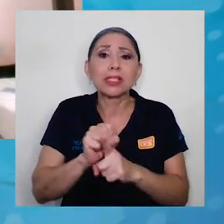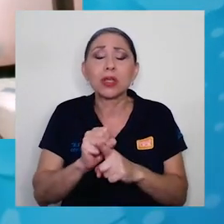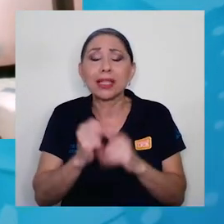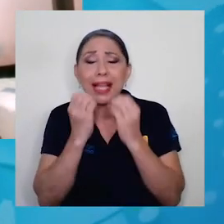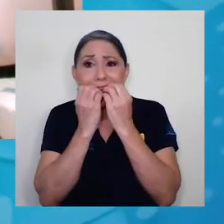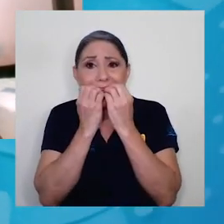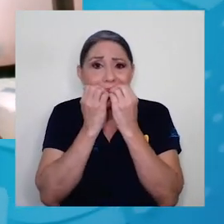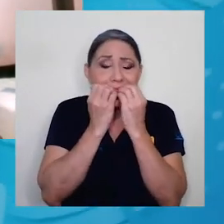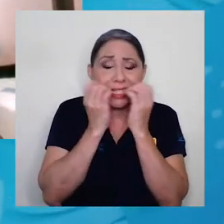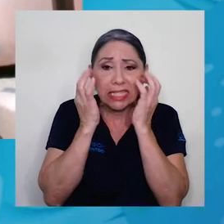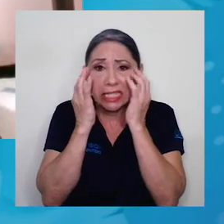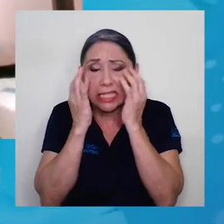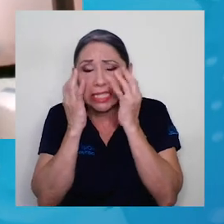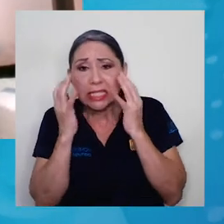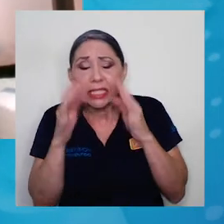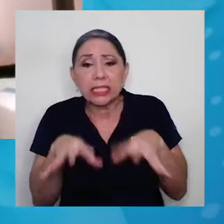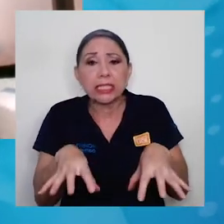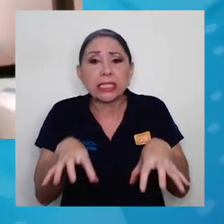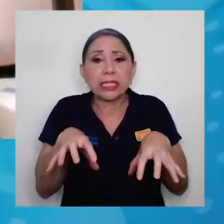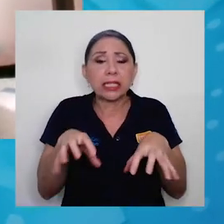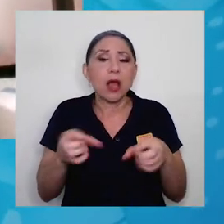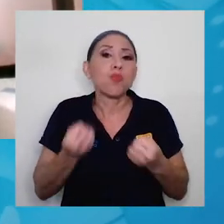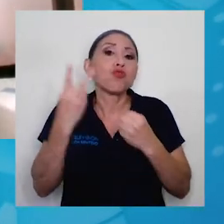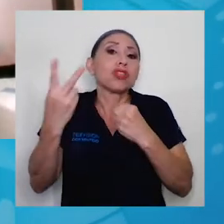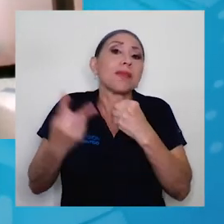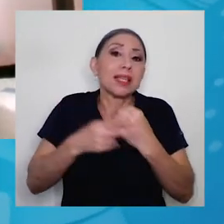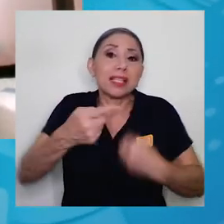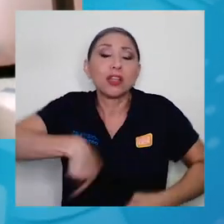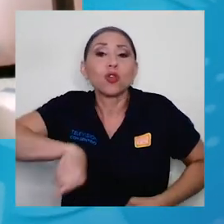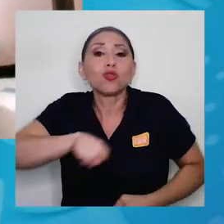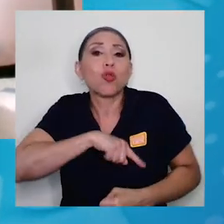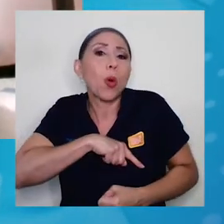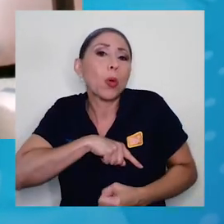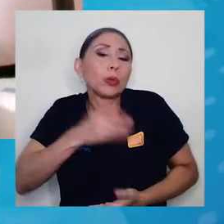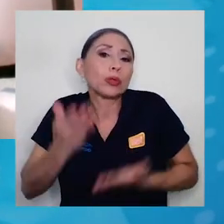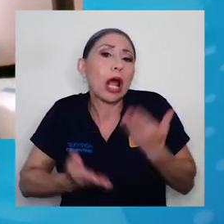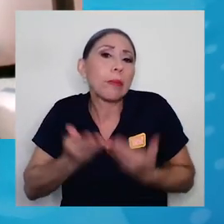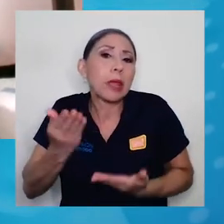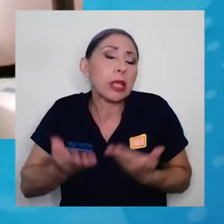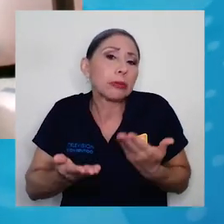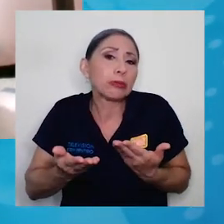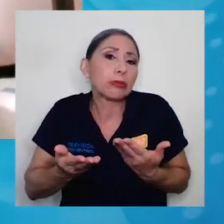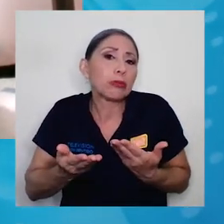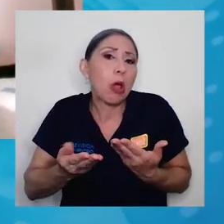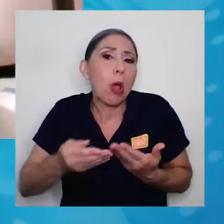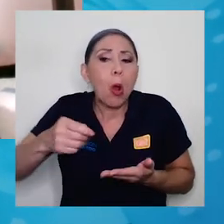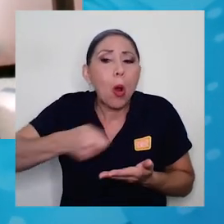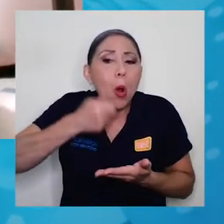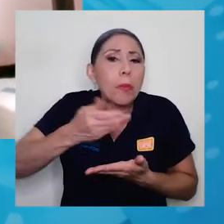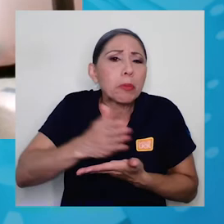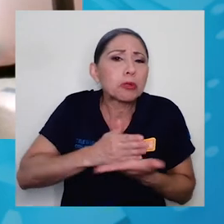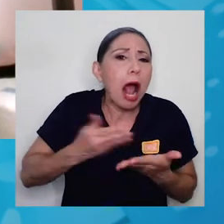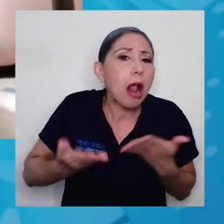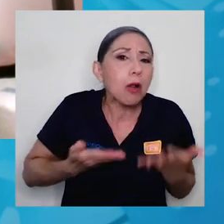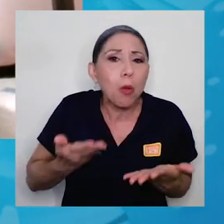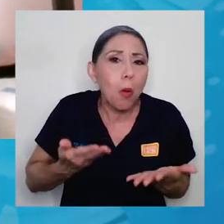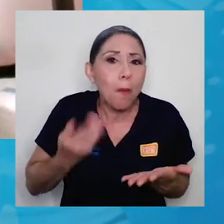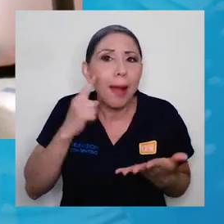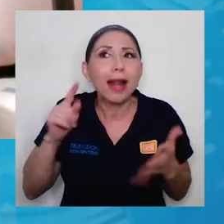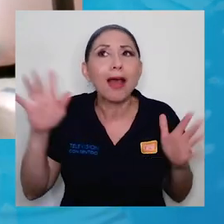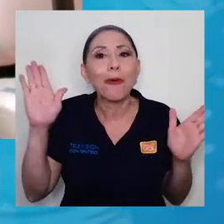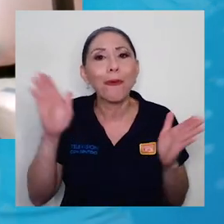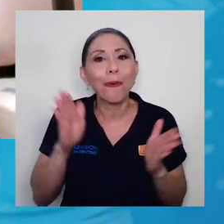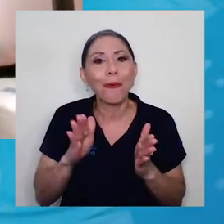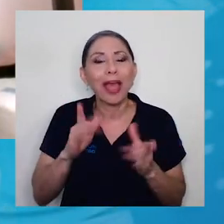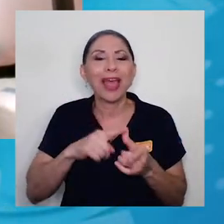ansiedad y bueno, muchas veces solemos consumir algún alimento y en este caso nos fuimos por el helado porque es el que